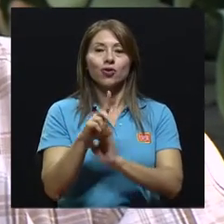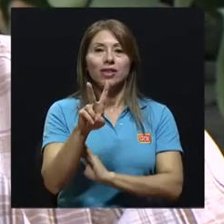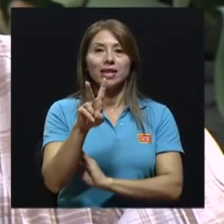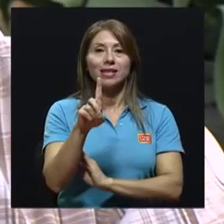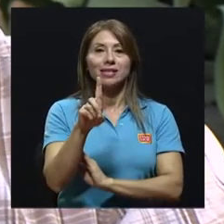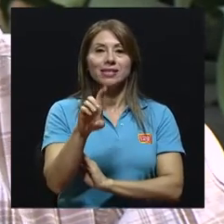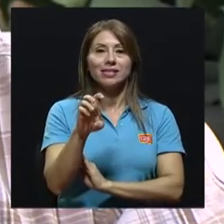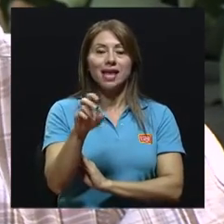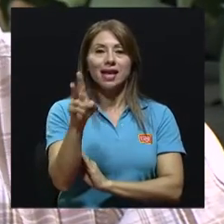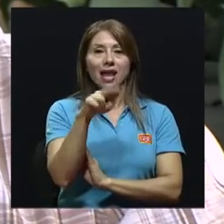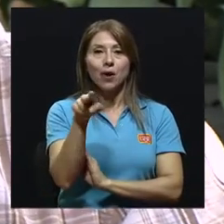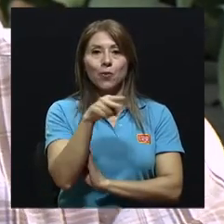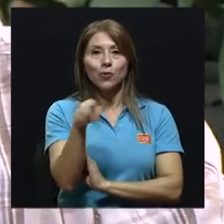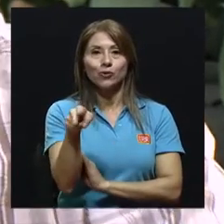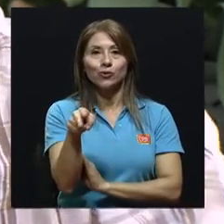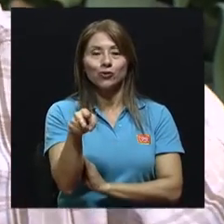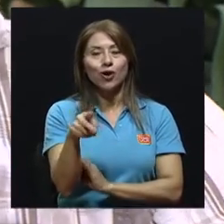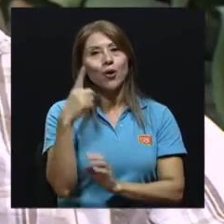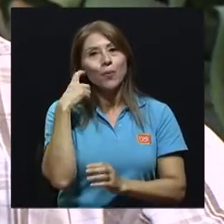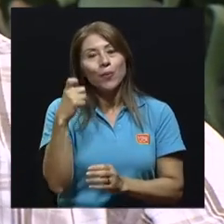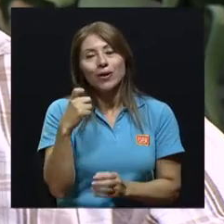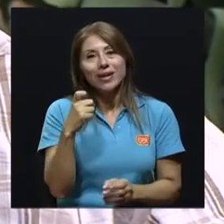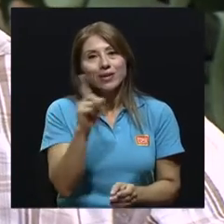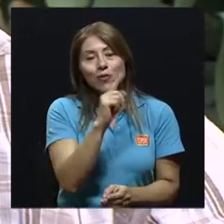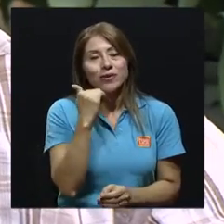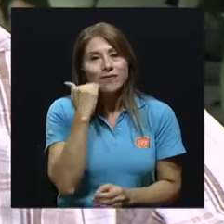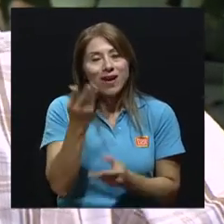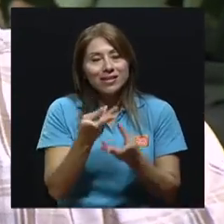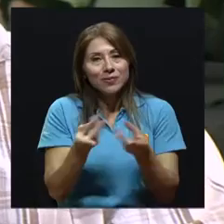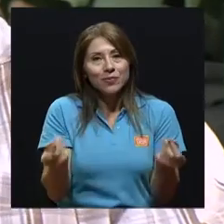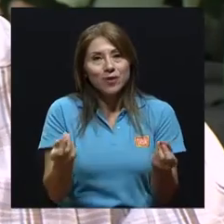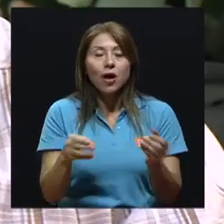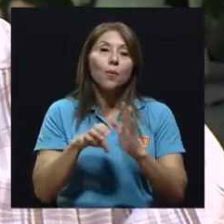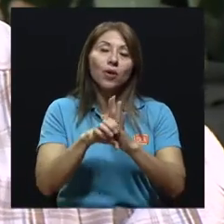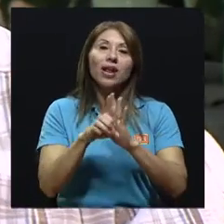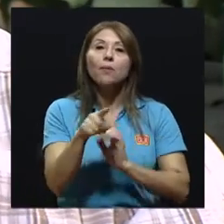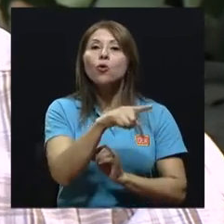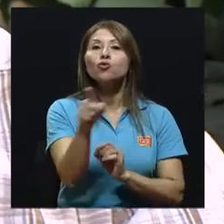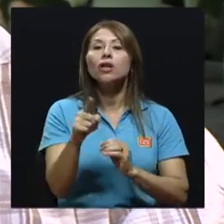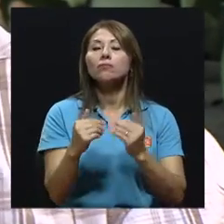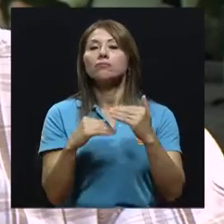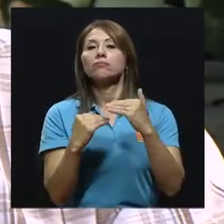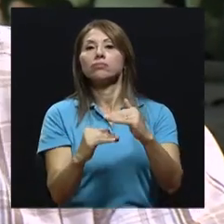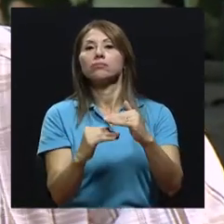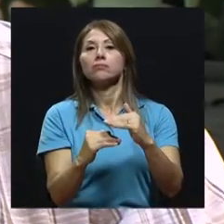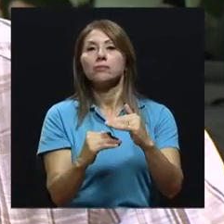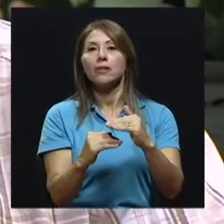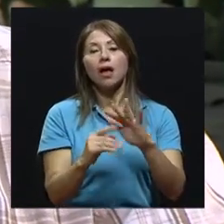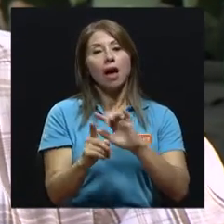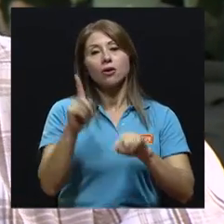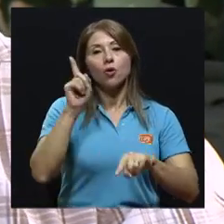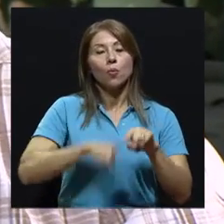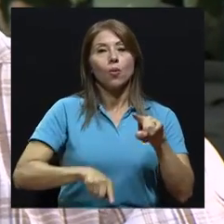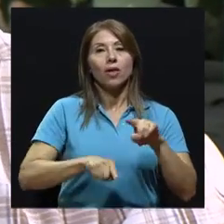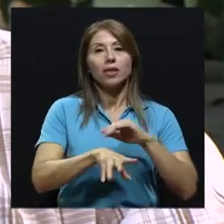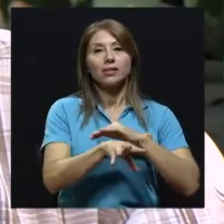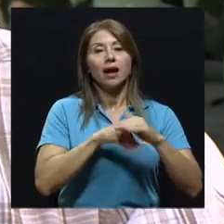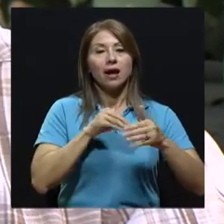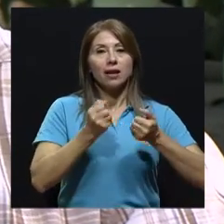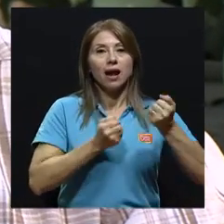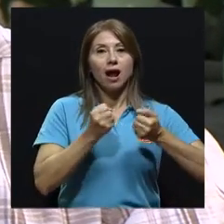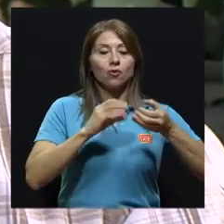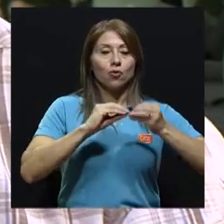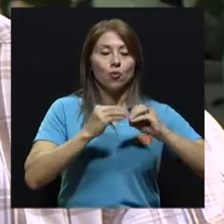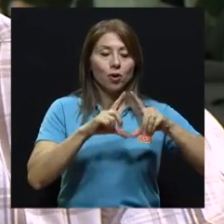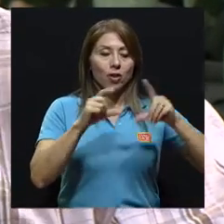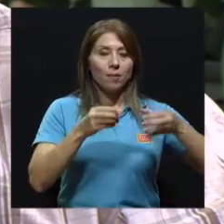que no es fácil ya remediar con ese tipo de políticas. Si usted pone una restricción por placa, la gente compra dos carros, ese tipo